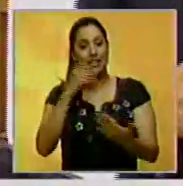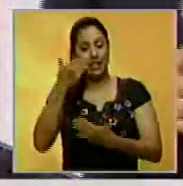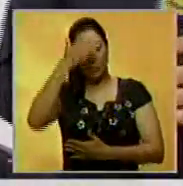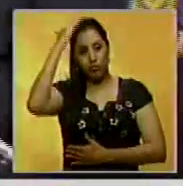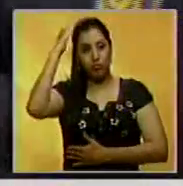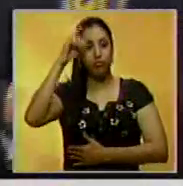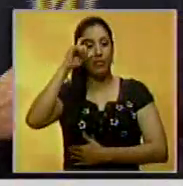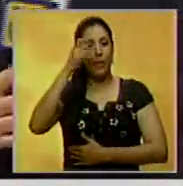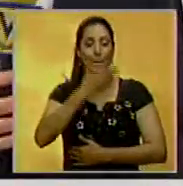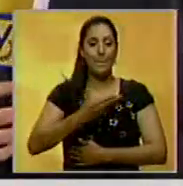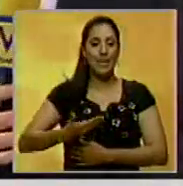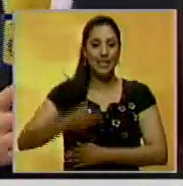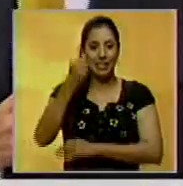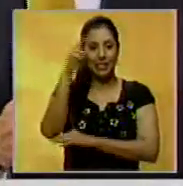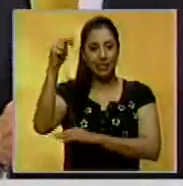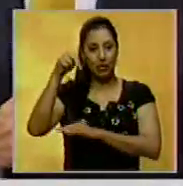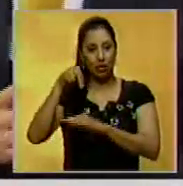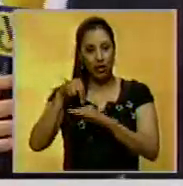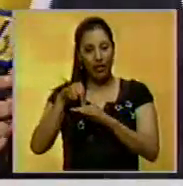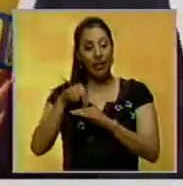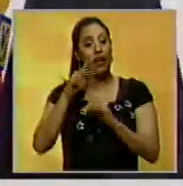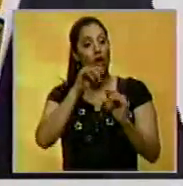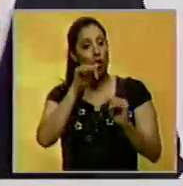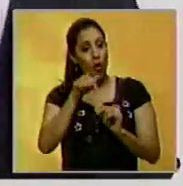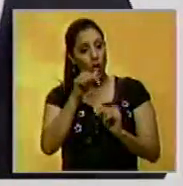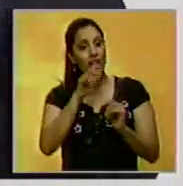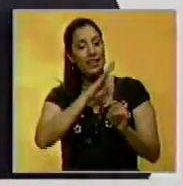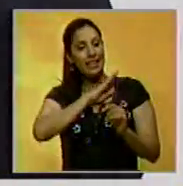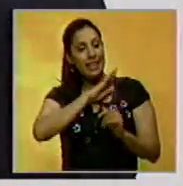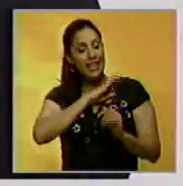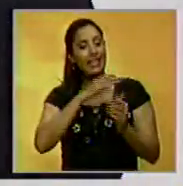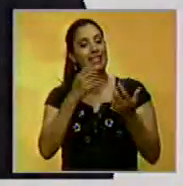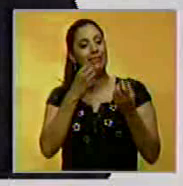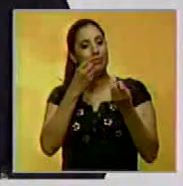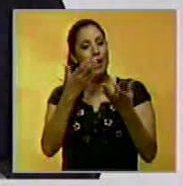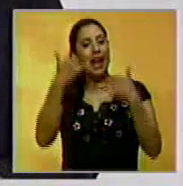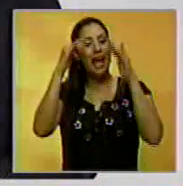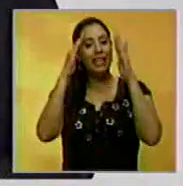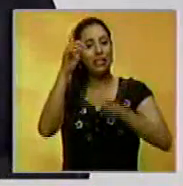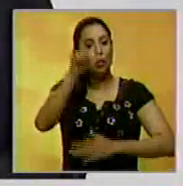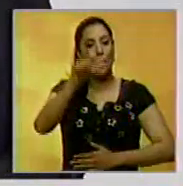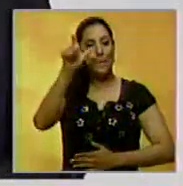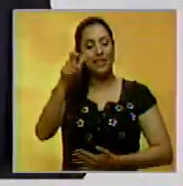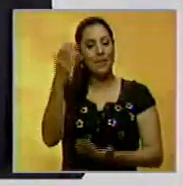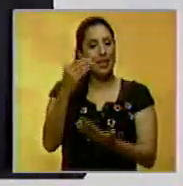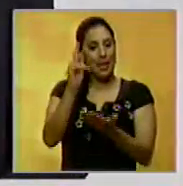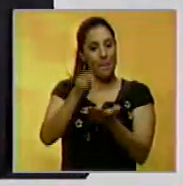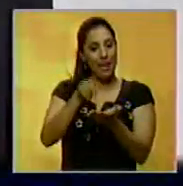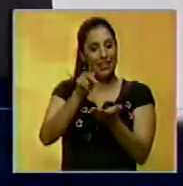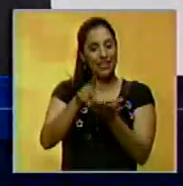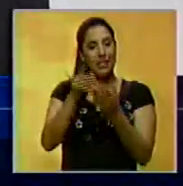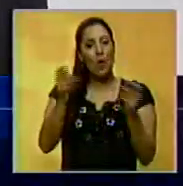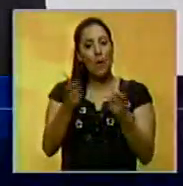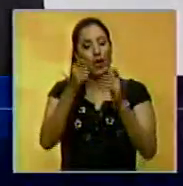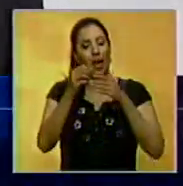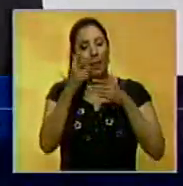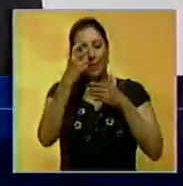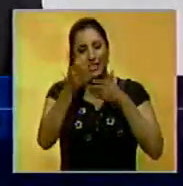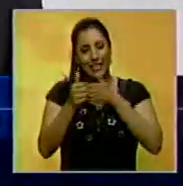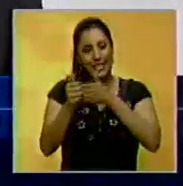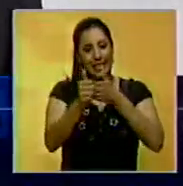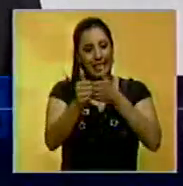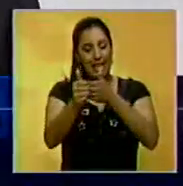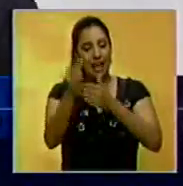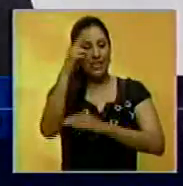al presidente de la Asamblea Nacional, que hoy está recibiendo a las personas que vienen a participar en el programa de visitas